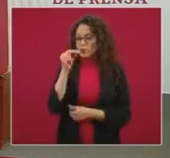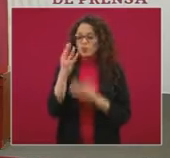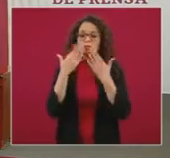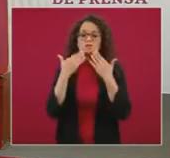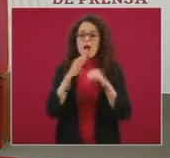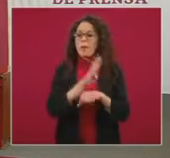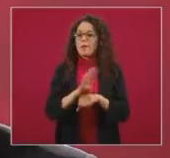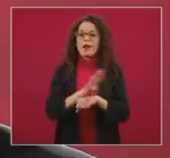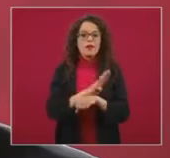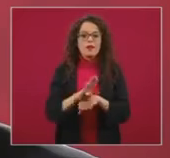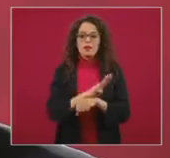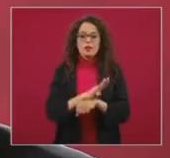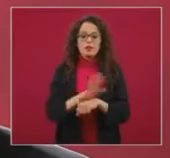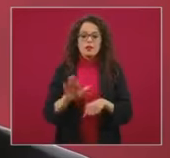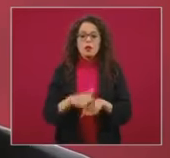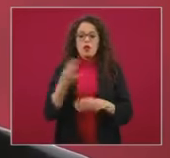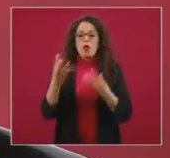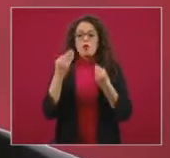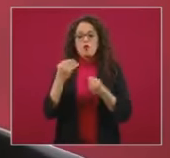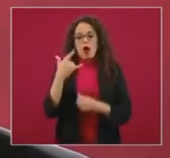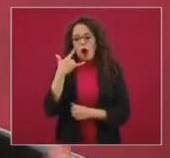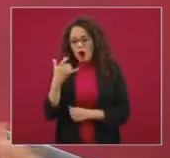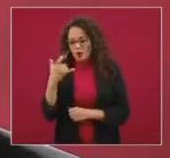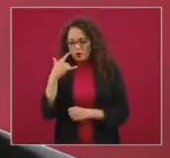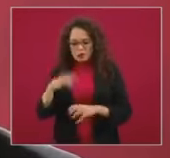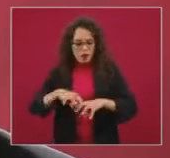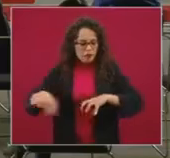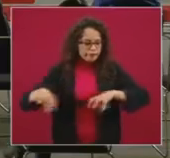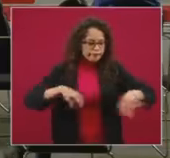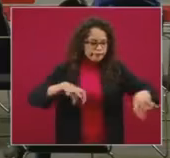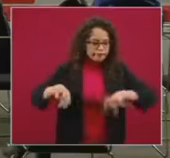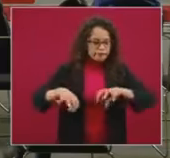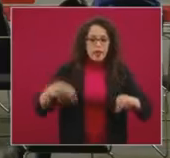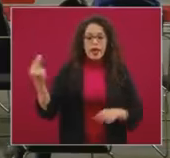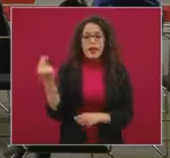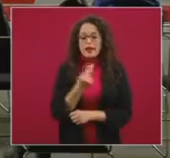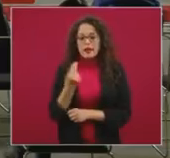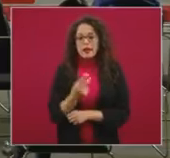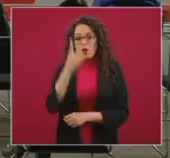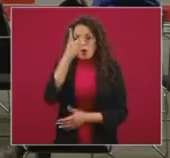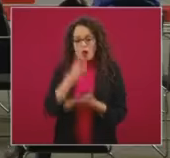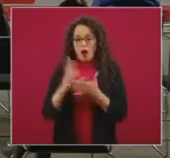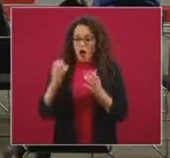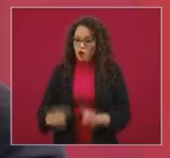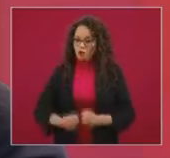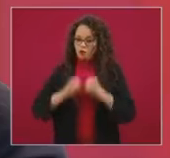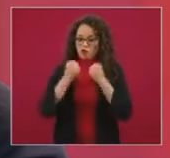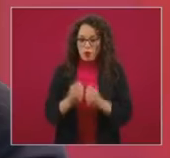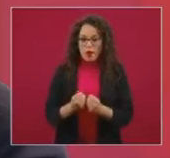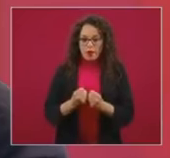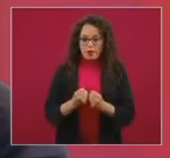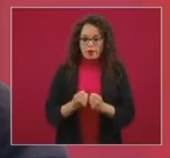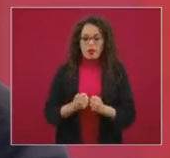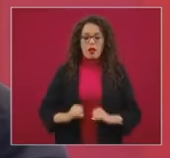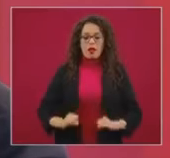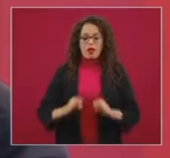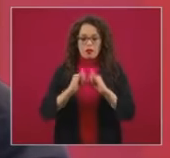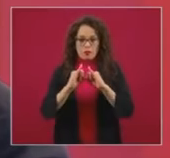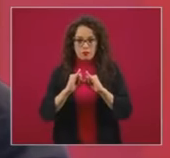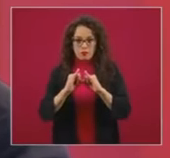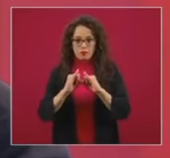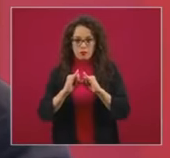porque se dispersa el esfuerzo y si no hay una rectoría fuerte vigorosa en términos institucionales